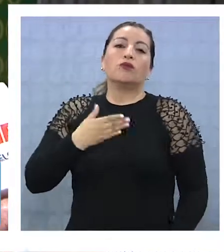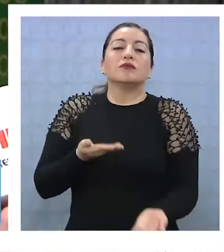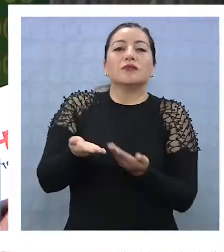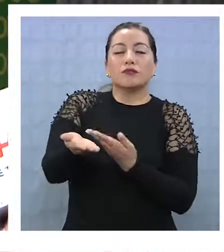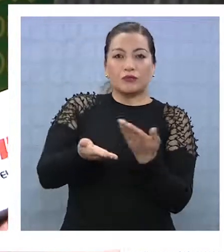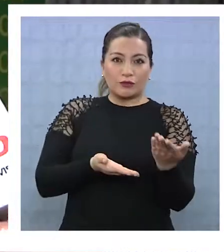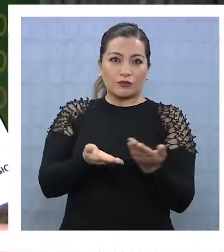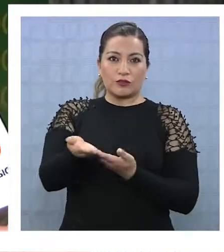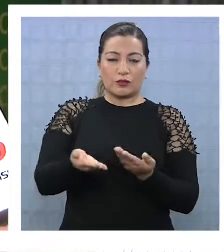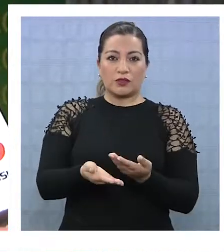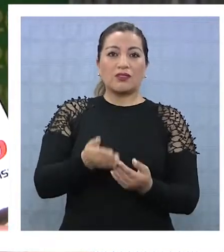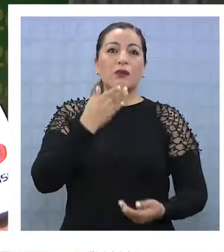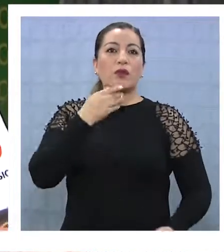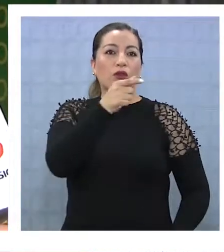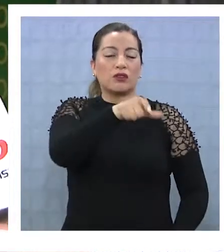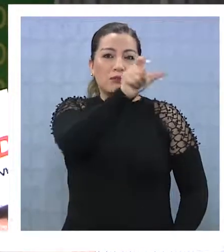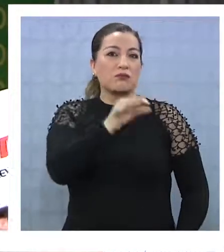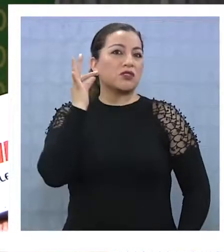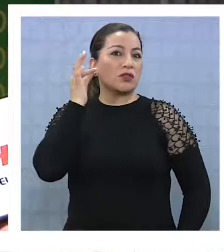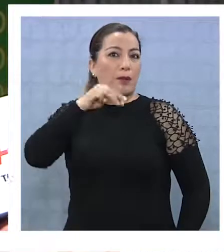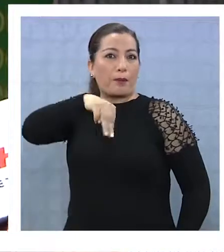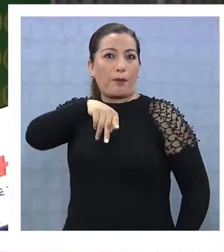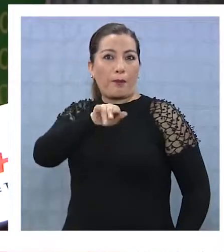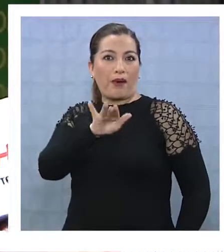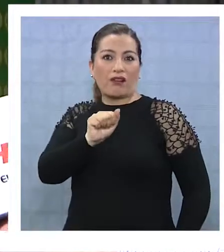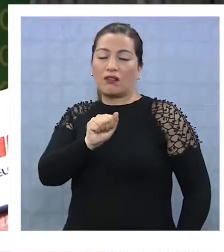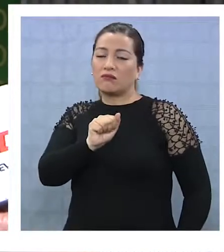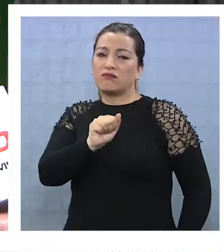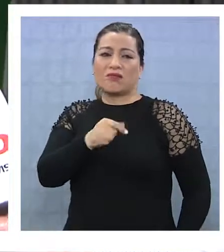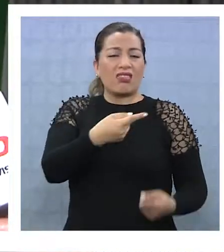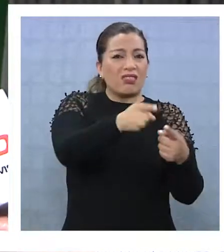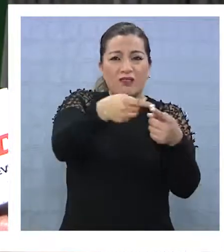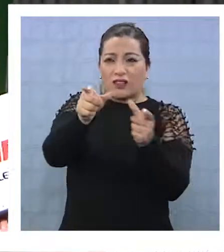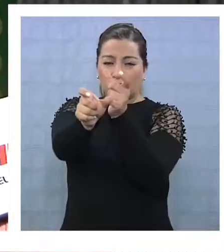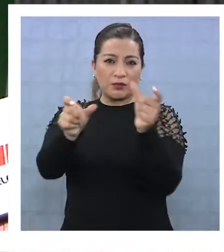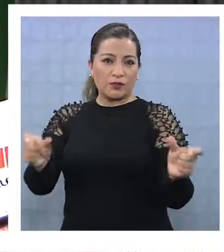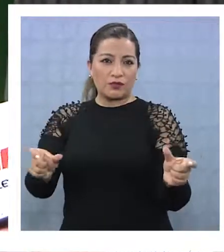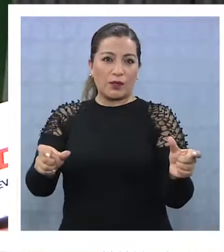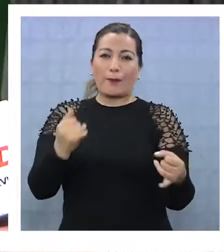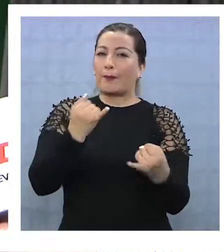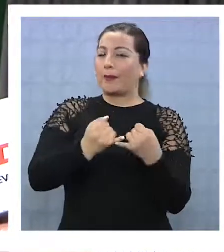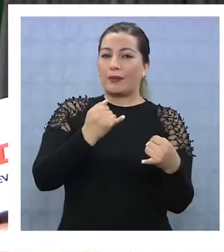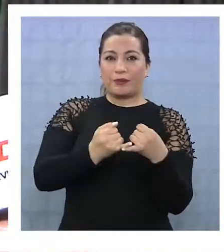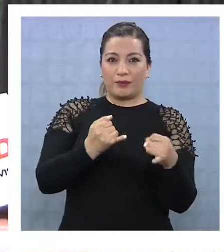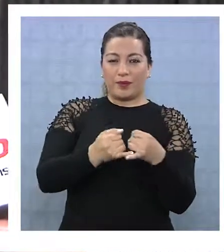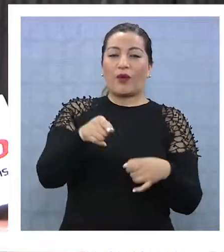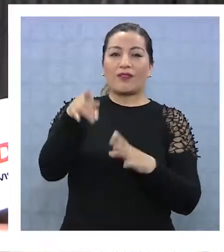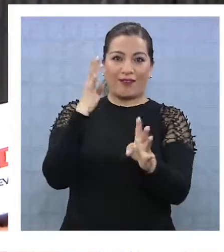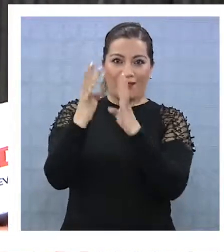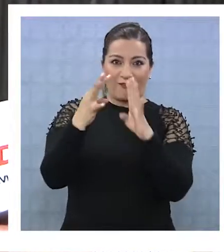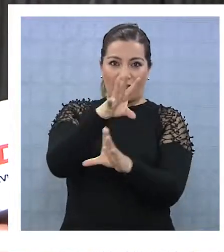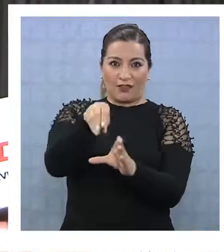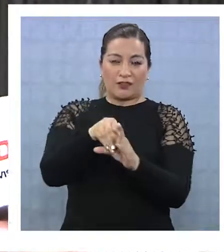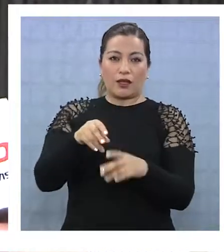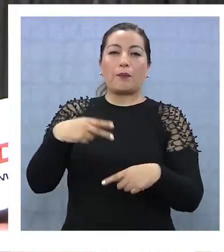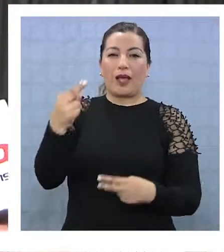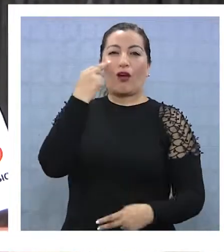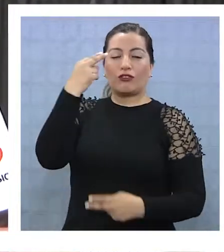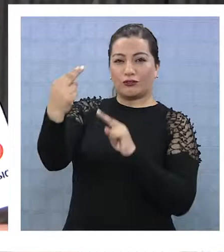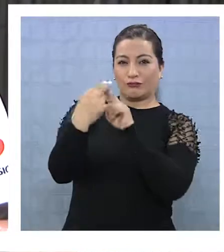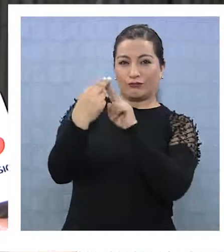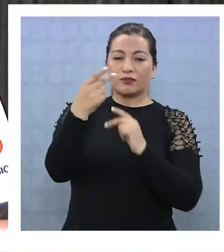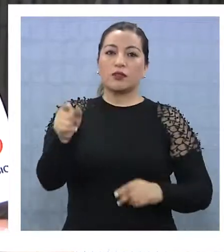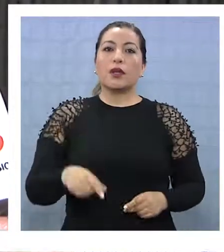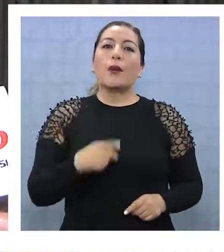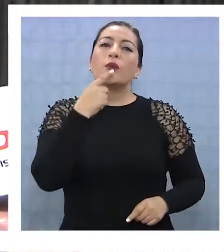Bueno, a mí me gusta compartir de La María, también la otra esquina. Así que con varias, pues tengo bastante amistad con la casa de las ferias.